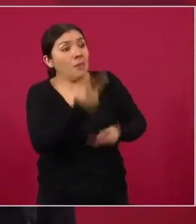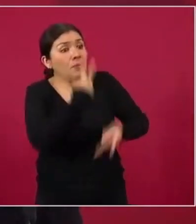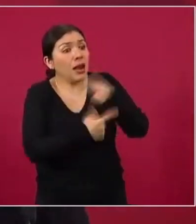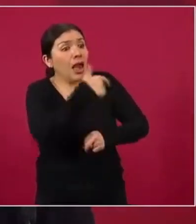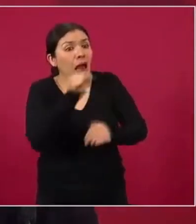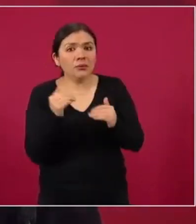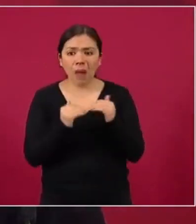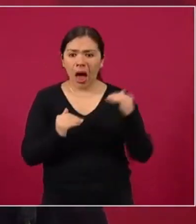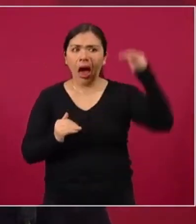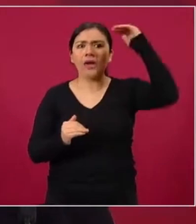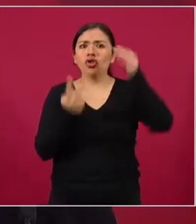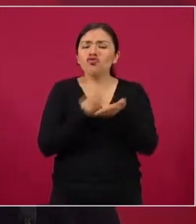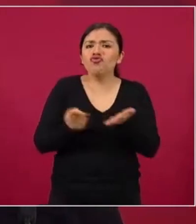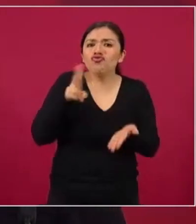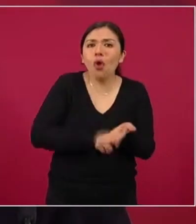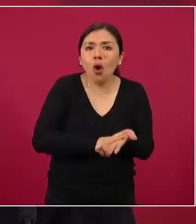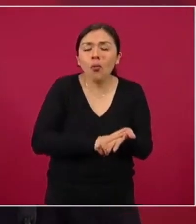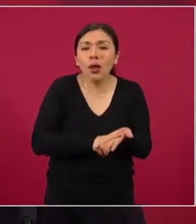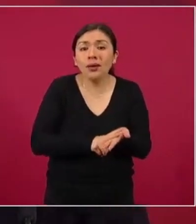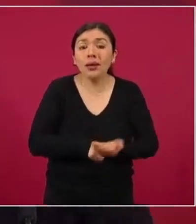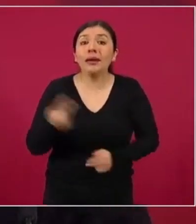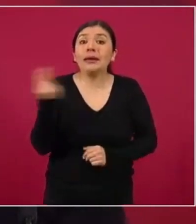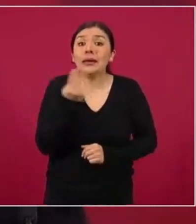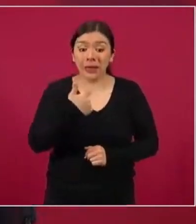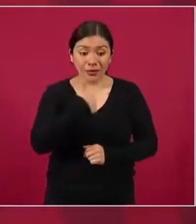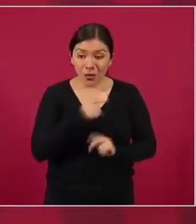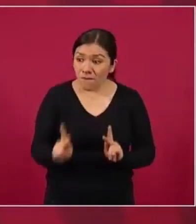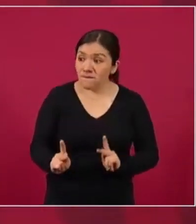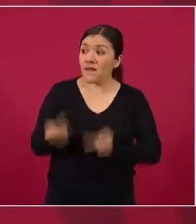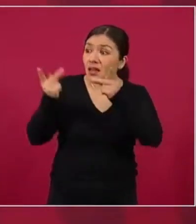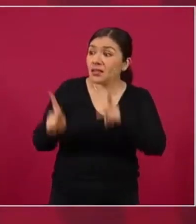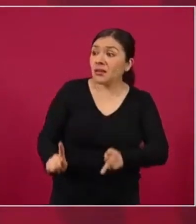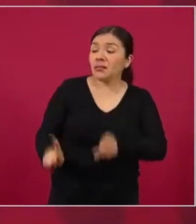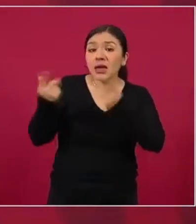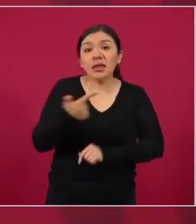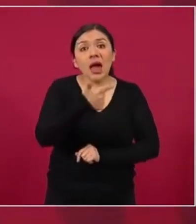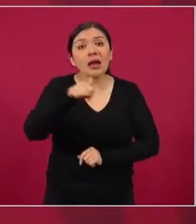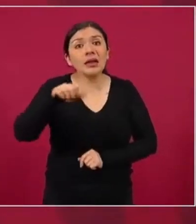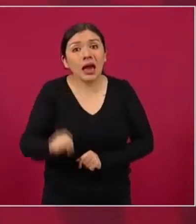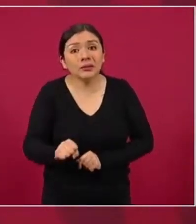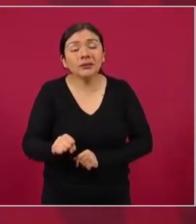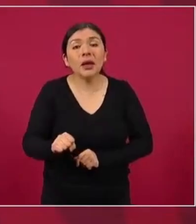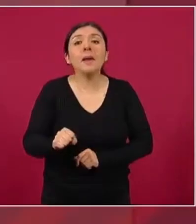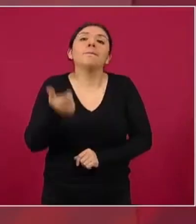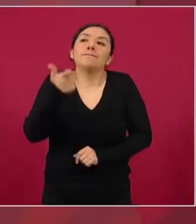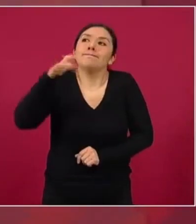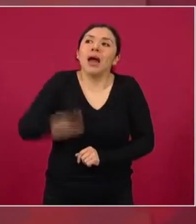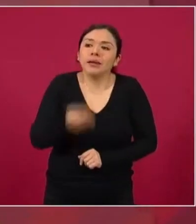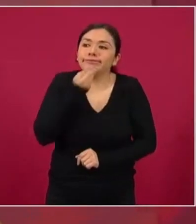efecto que vender ese gas a menor precio,